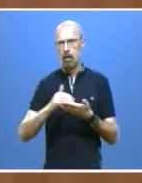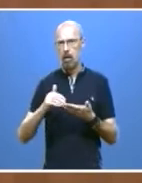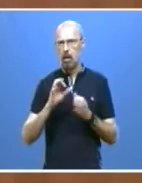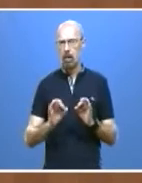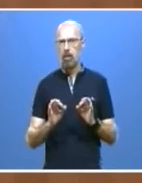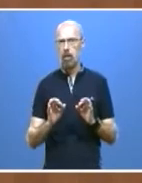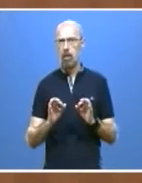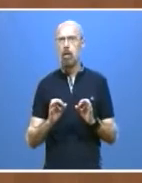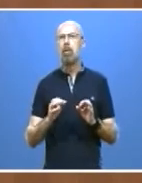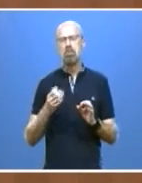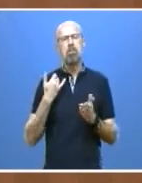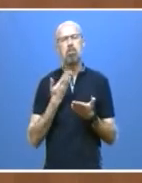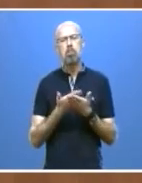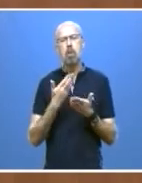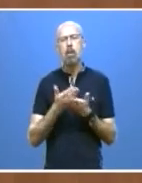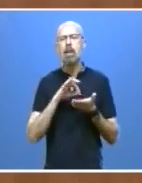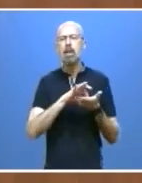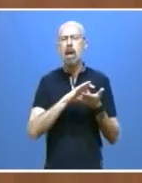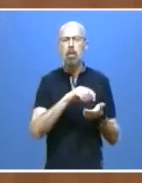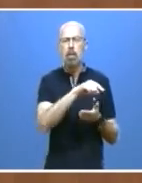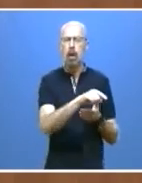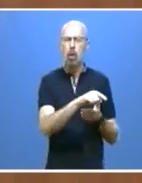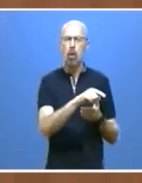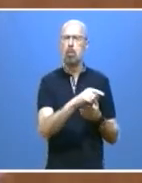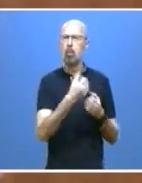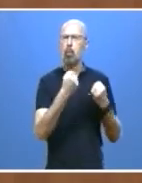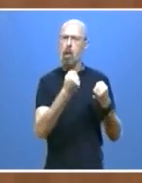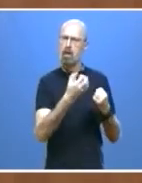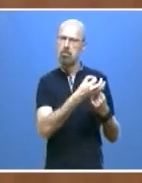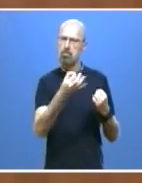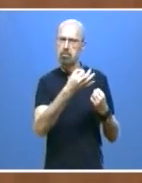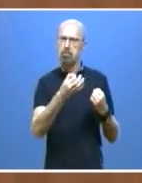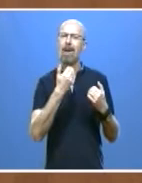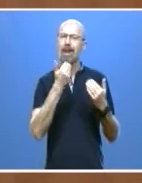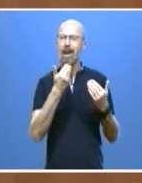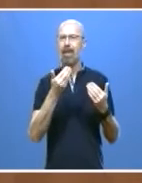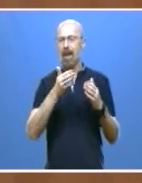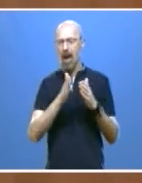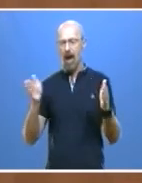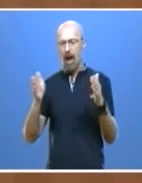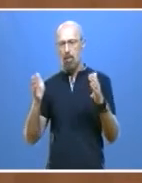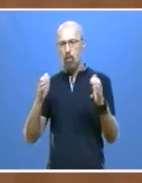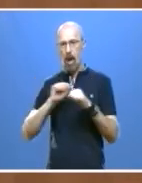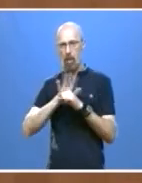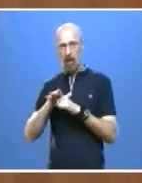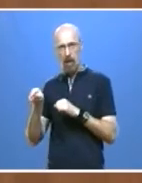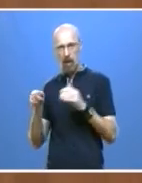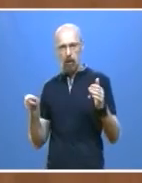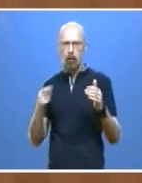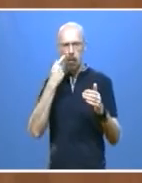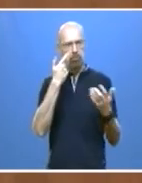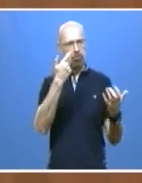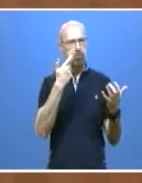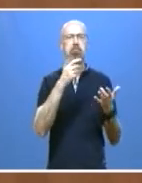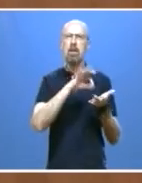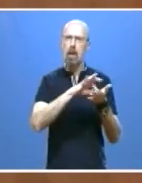servicios han demostrado su fortaleza durante la pandemia y vamos a responder a las demandas de los nuevos tiempos y las